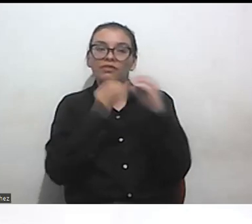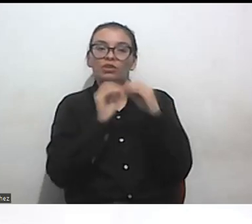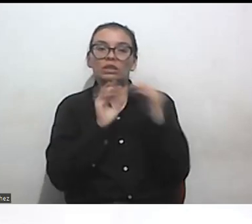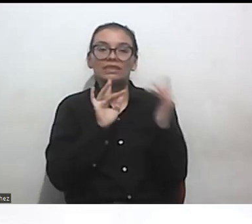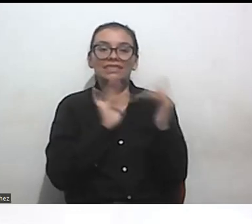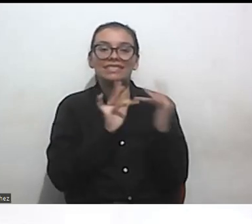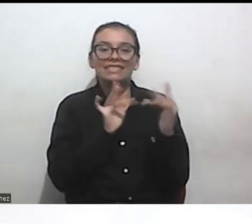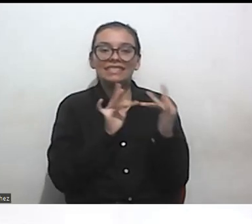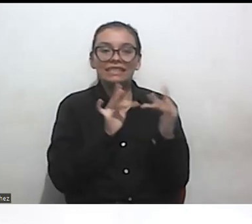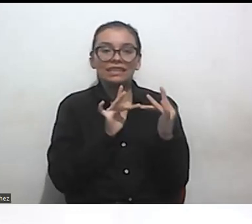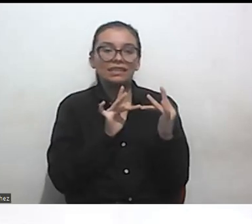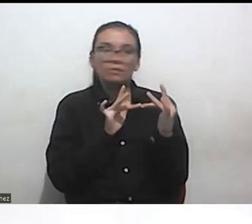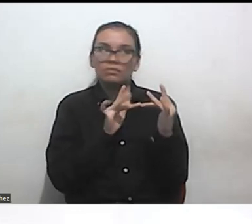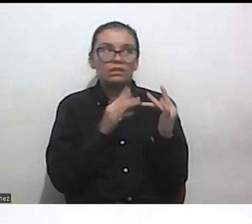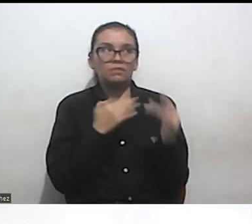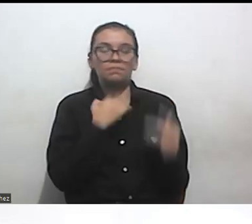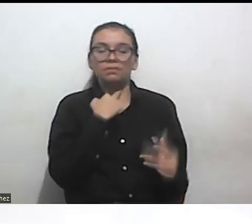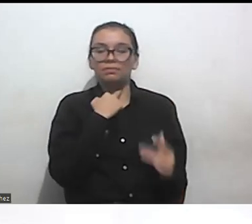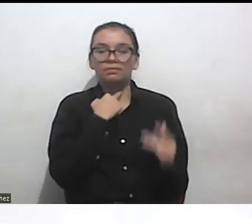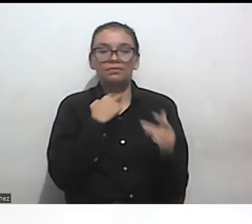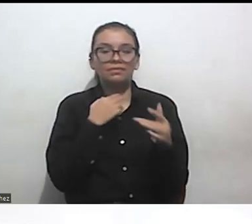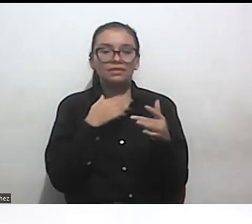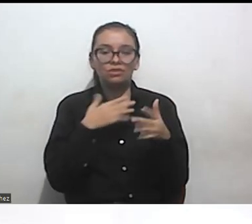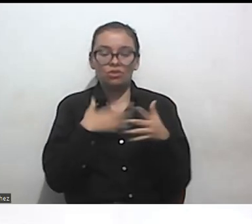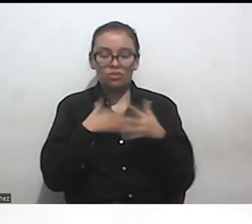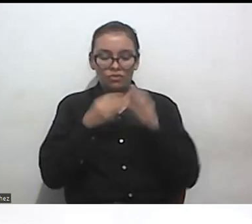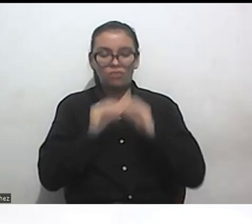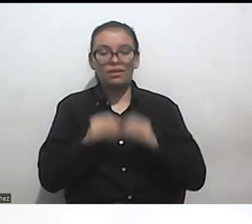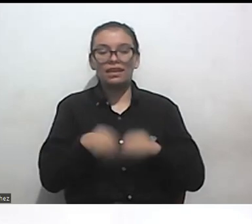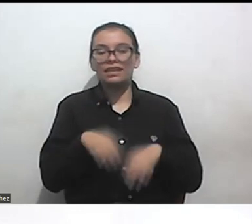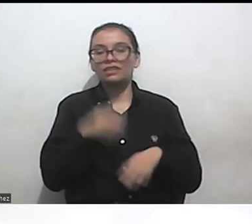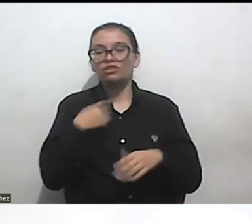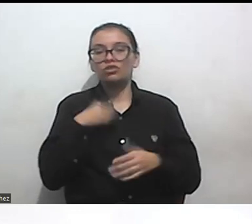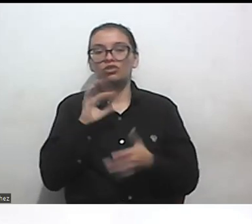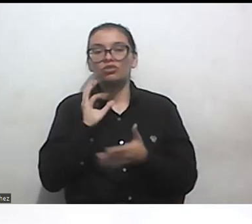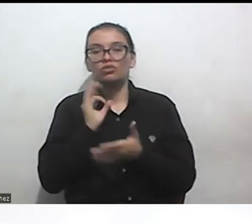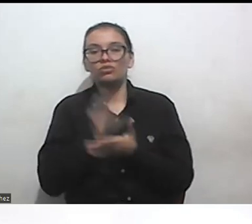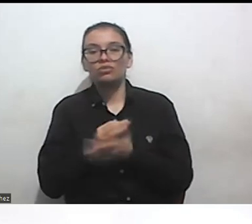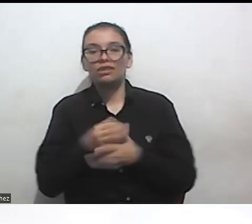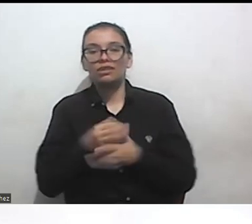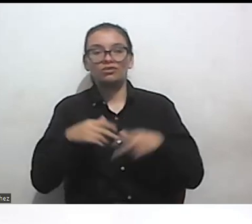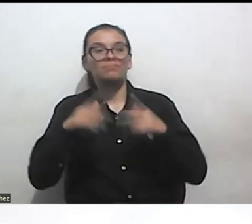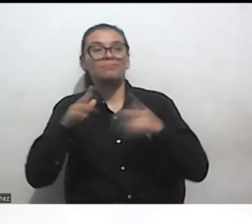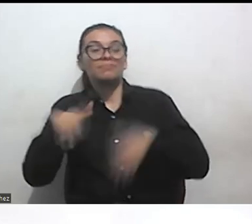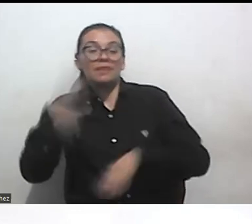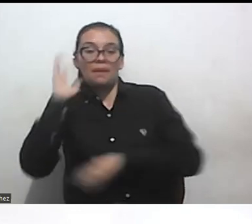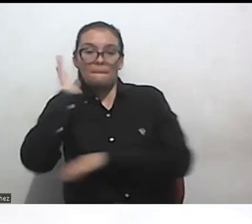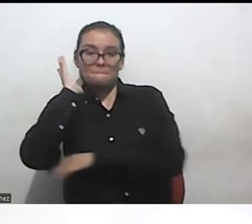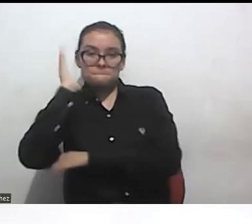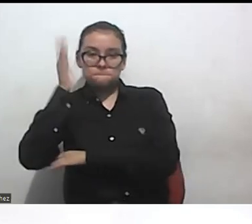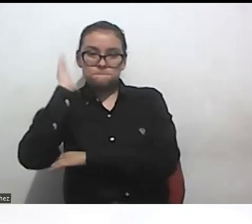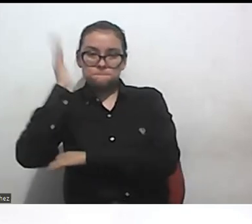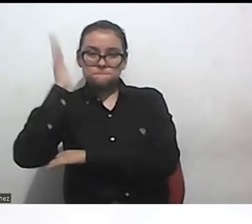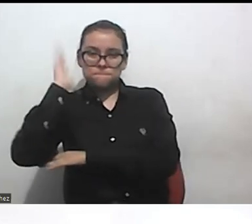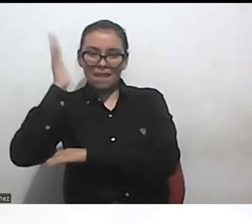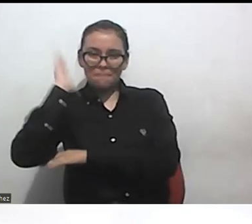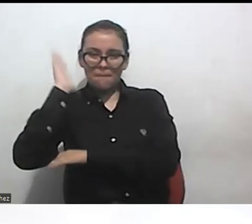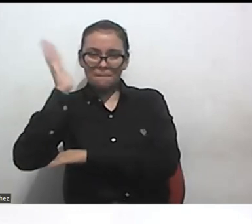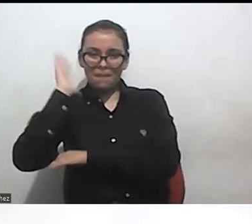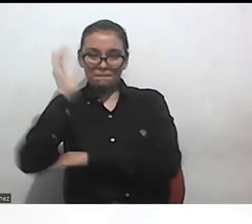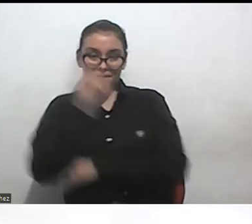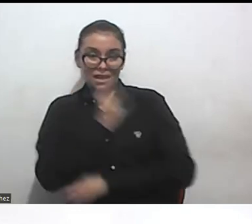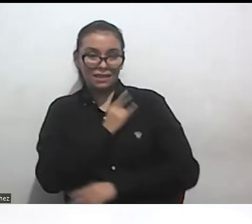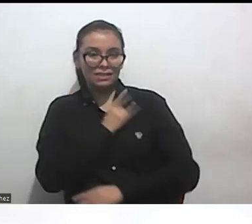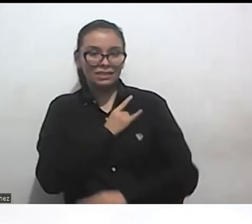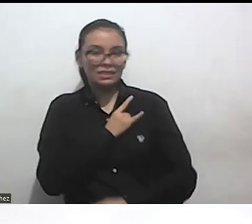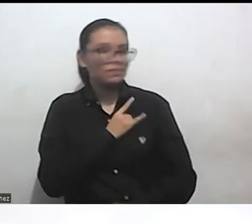es el motivo por el cual yo nunca he agarrado una plaza en una universidad porque sé